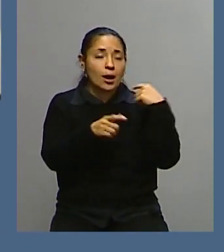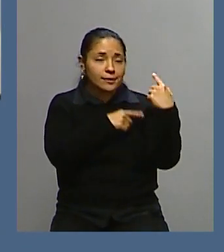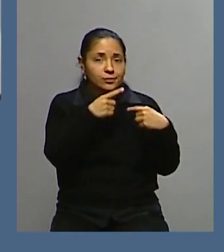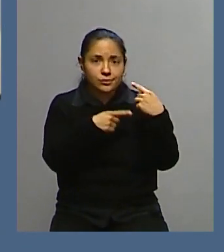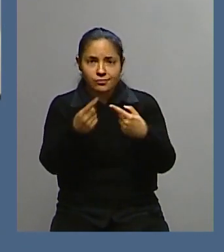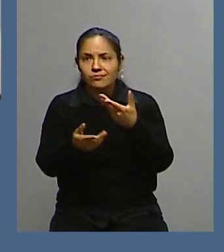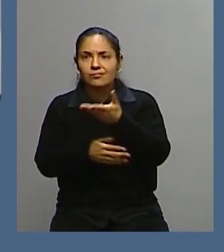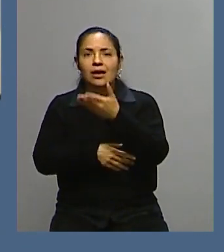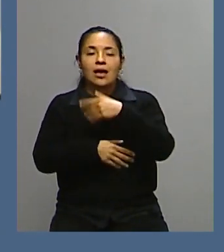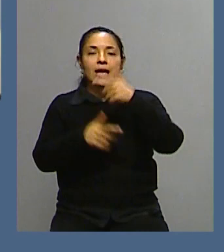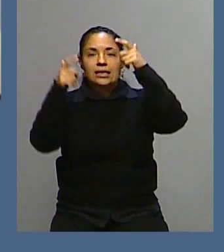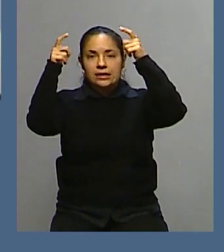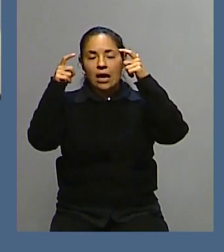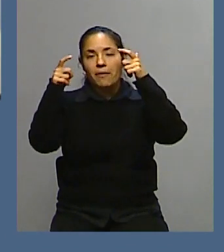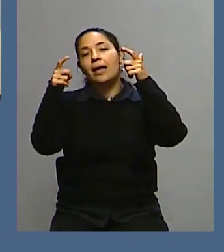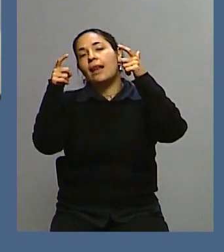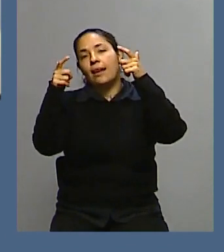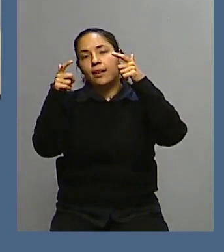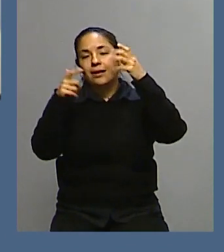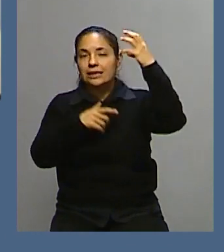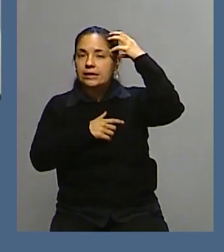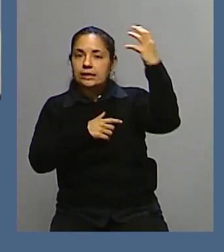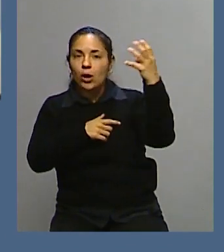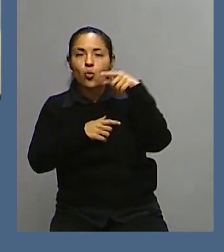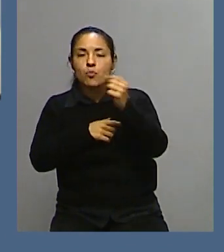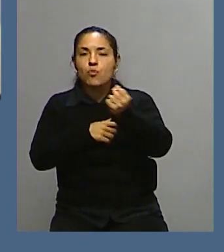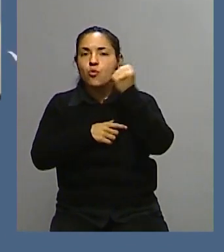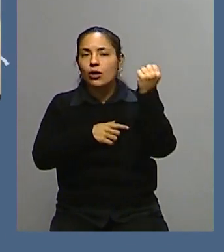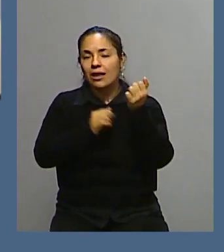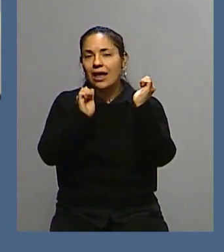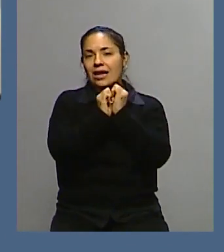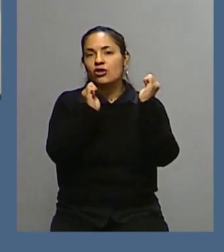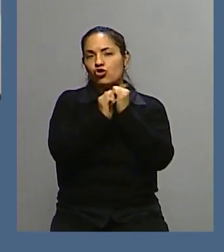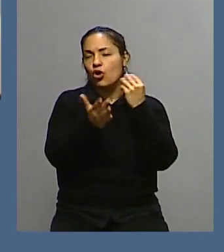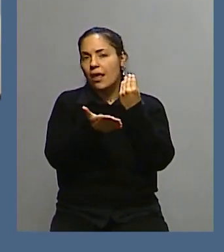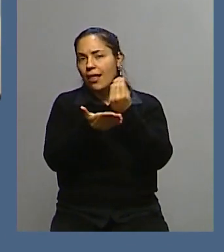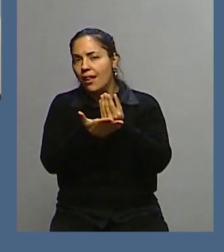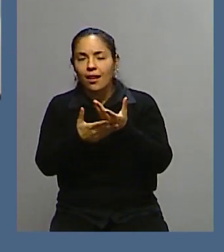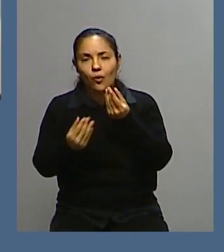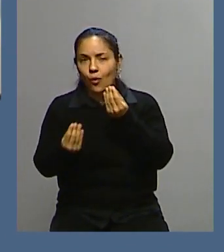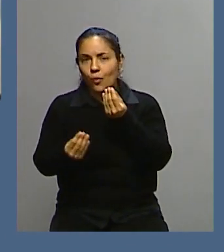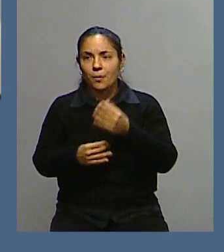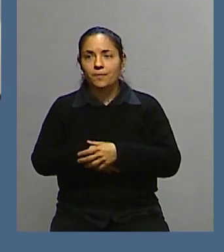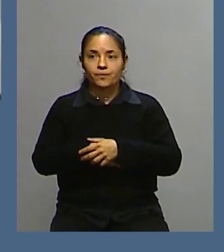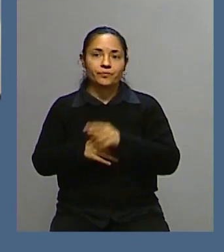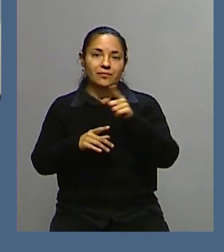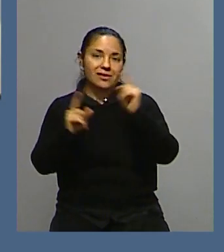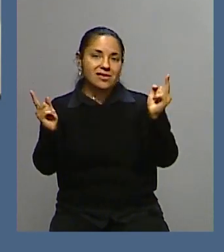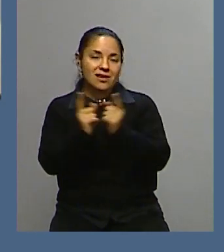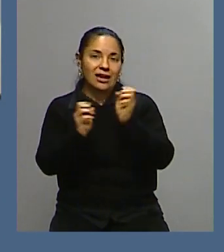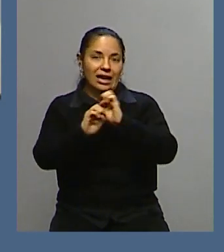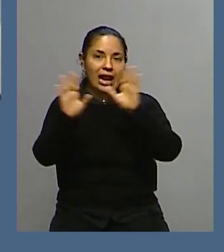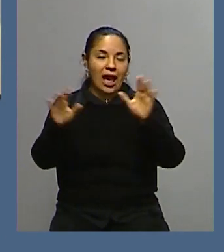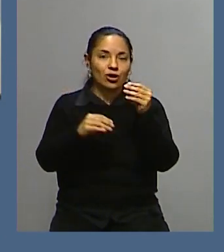de Isabel II dentro de la historia contemporánea mundial? Bueno, creo que de alguna manera el que lo resumió muy bien fue Macron,